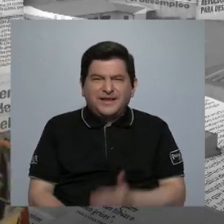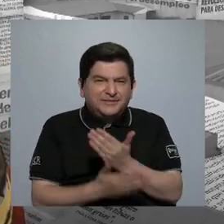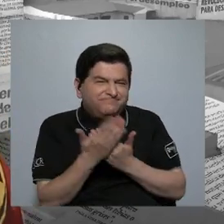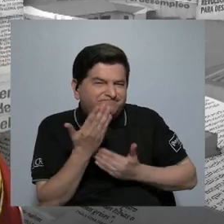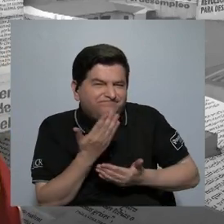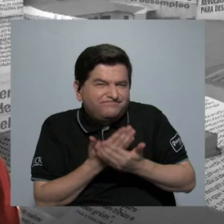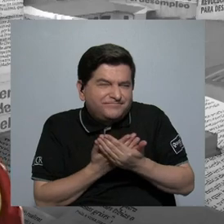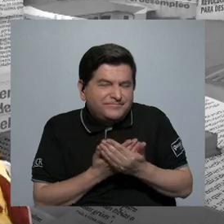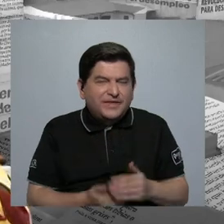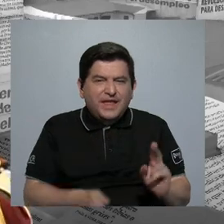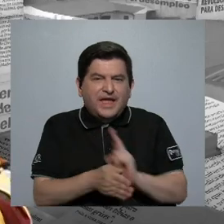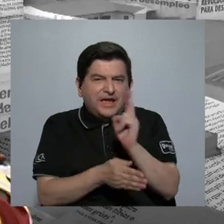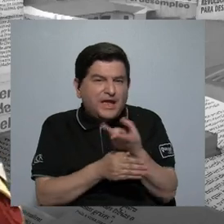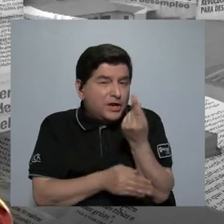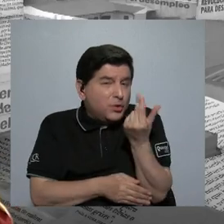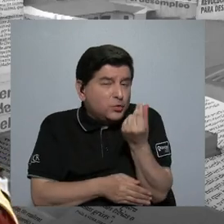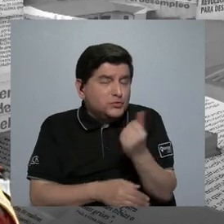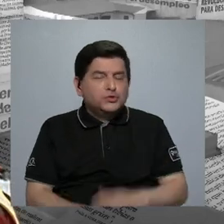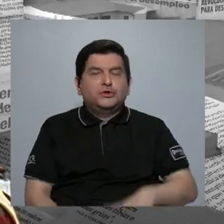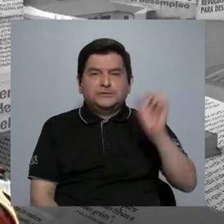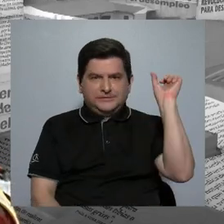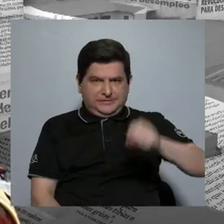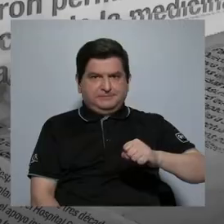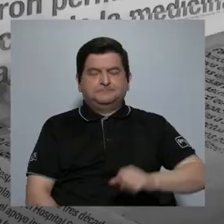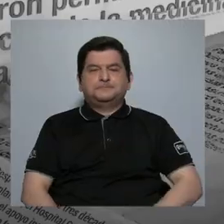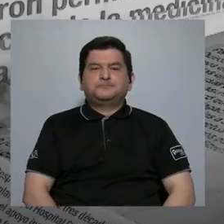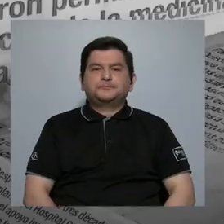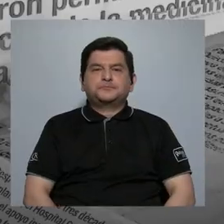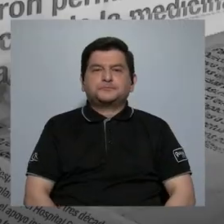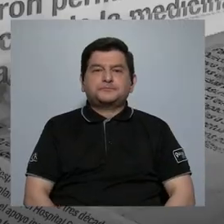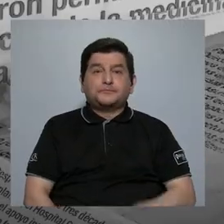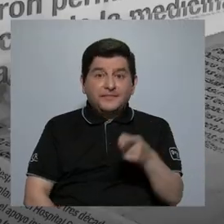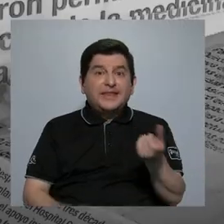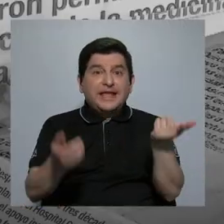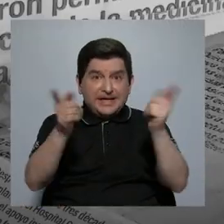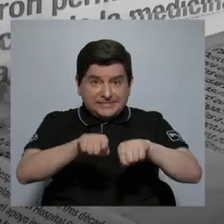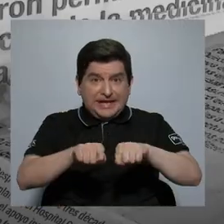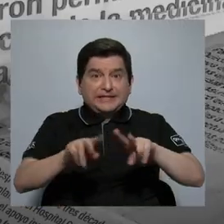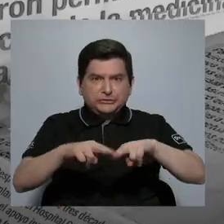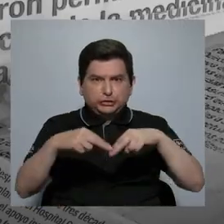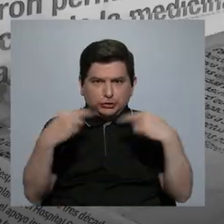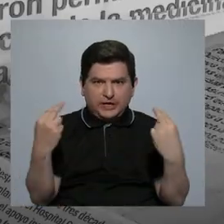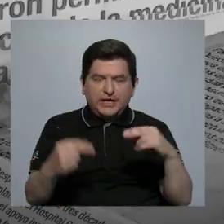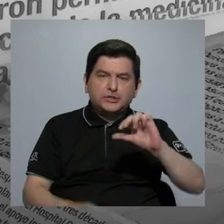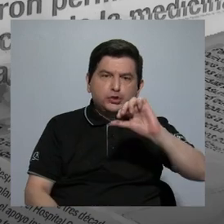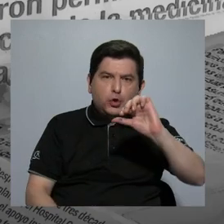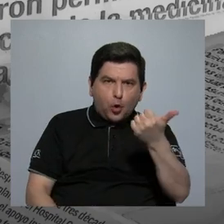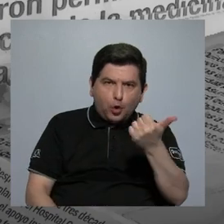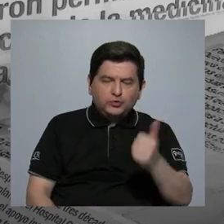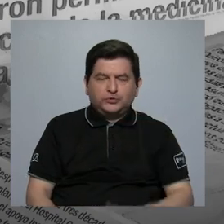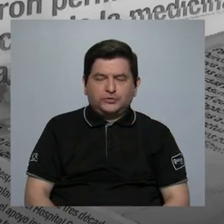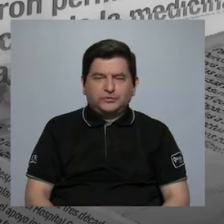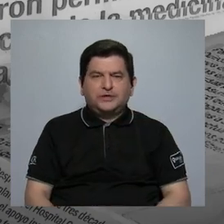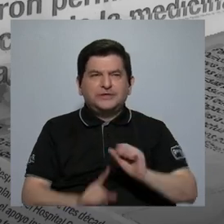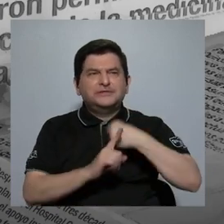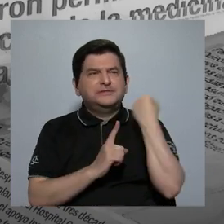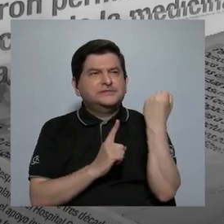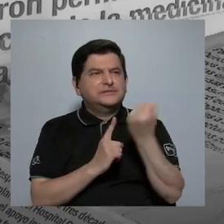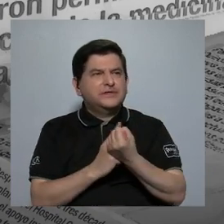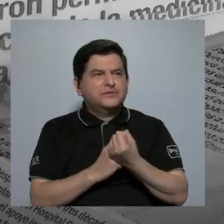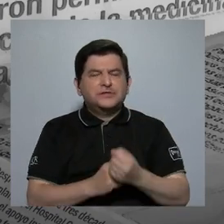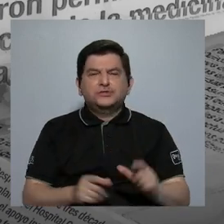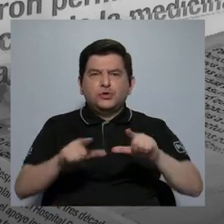tejimaneje en cuanto al uso de fondos? Sí, precisamente ese hecho de la Nación y otro hecho que ocurrió con